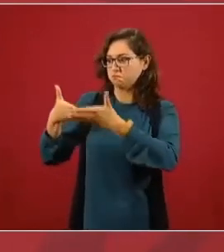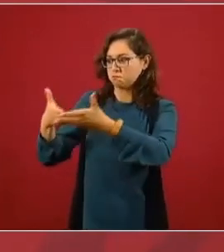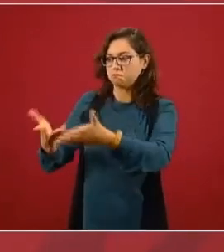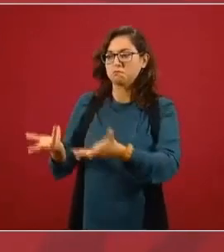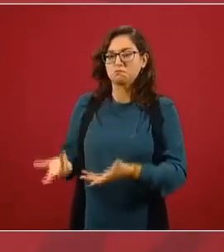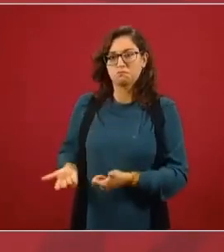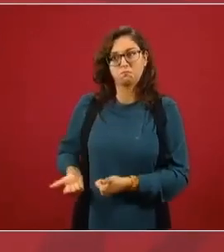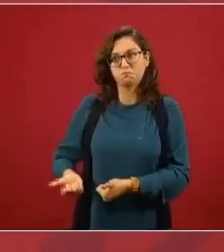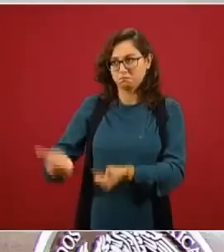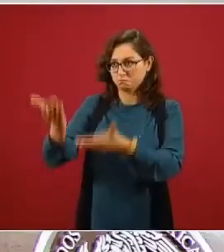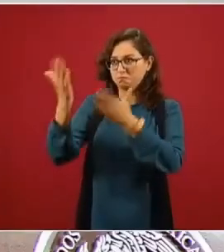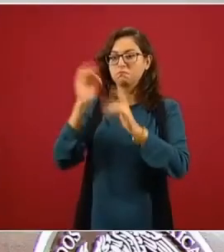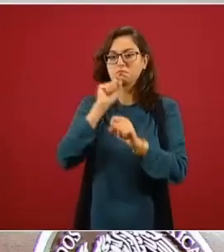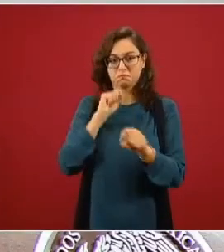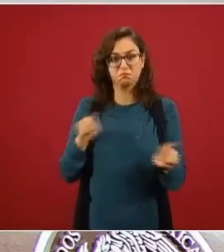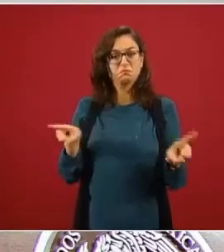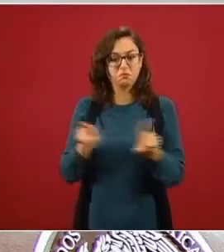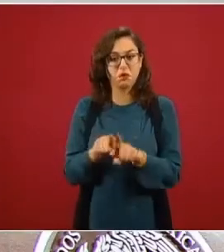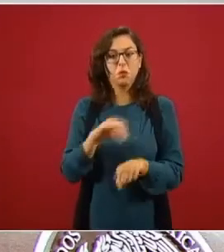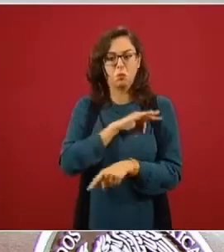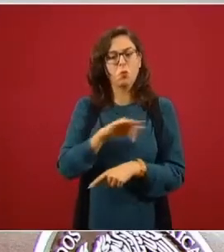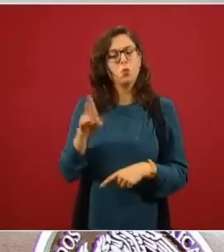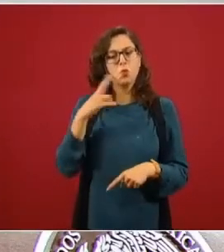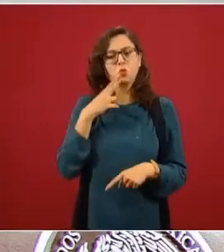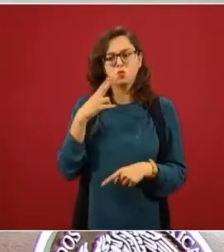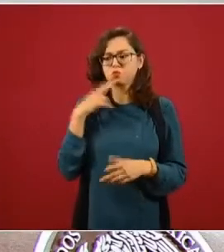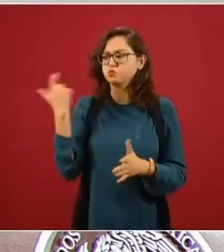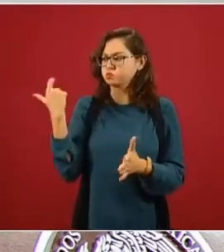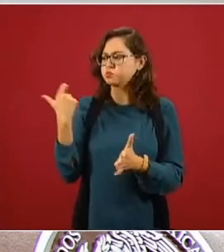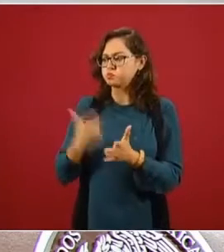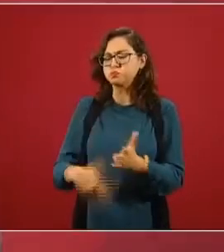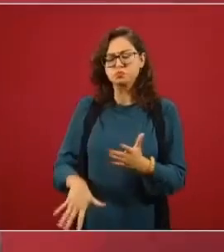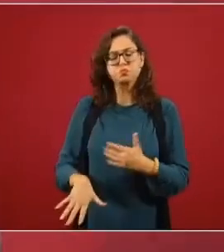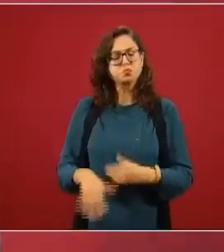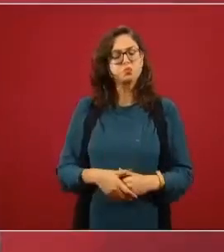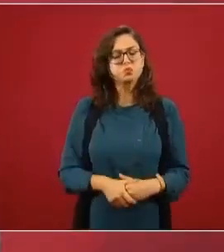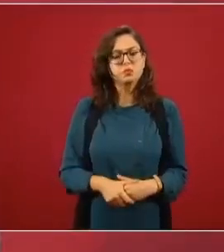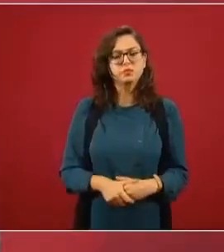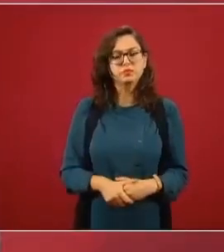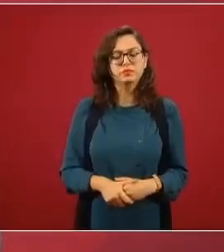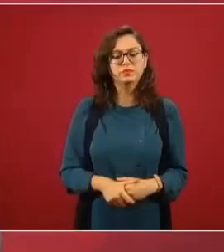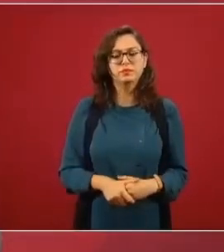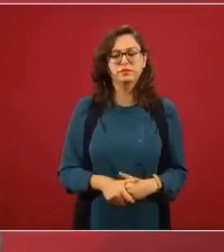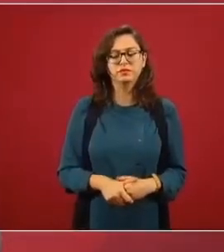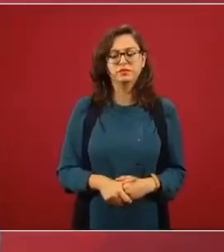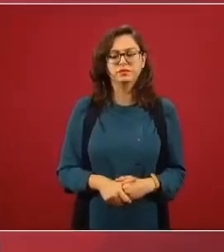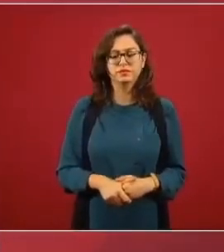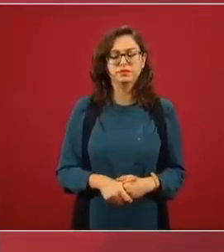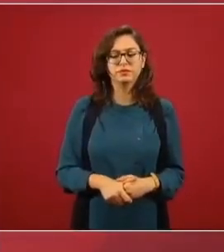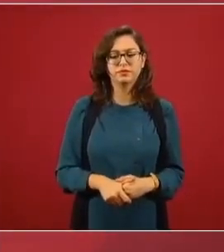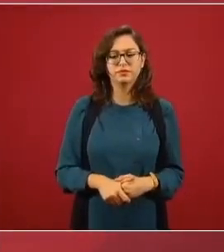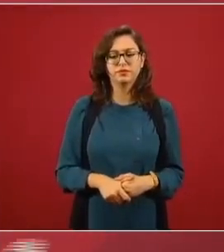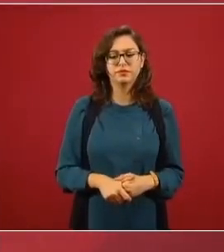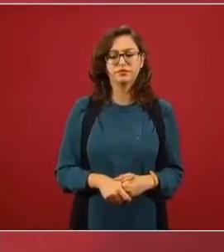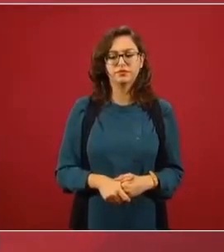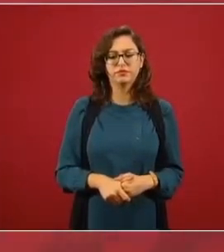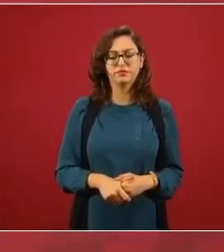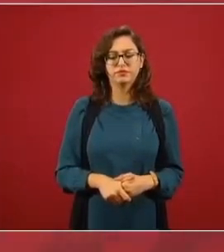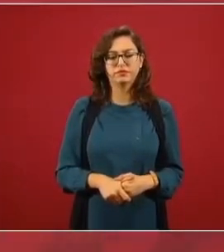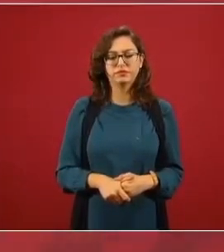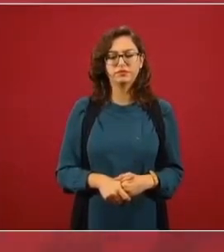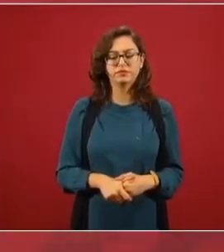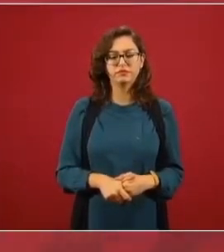que es también transporte barato de productos. Entonces,